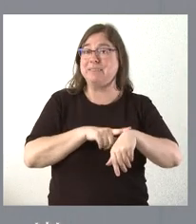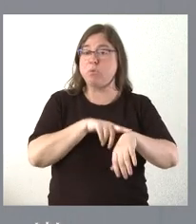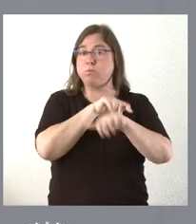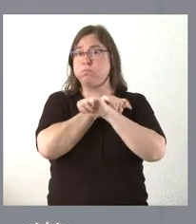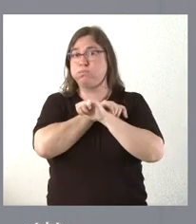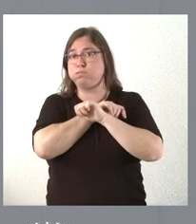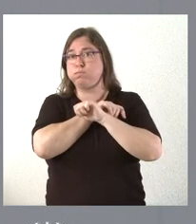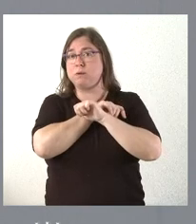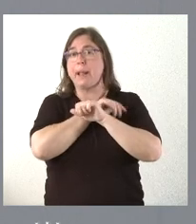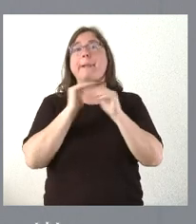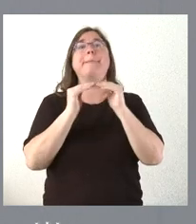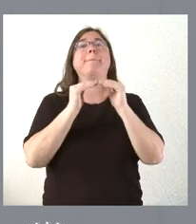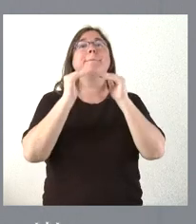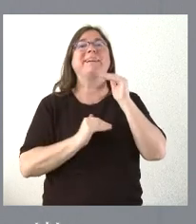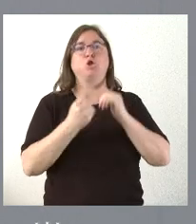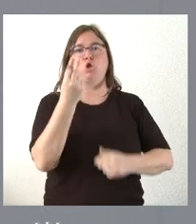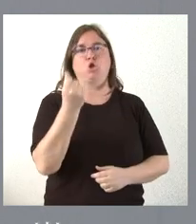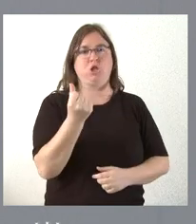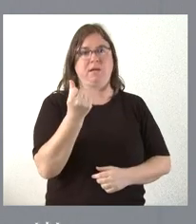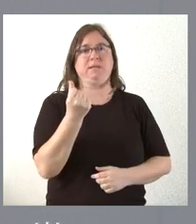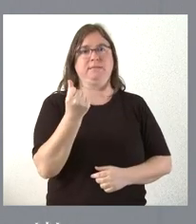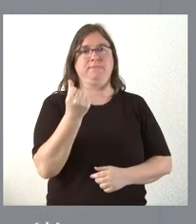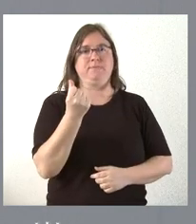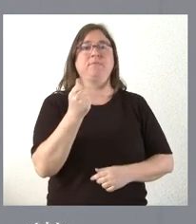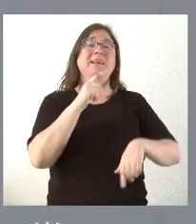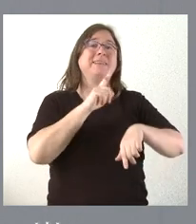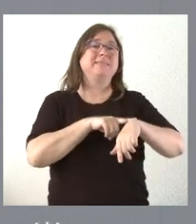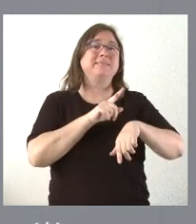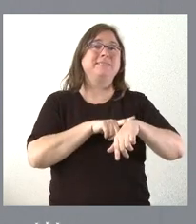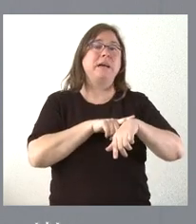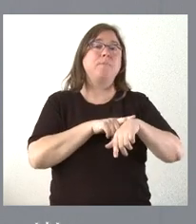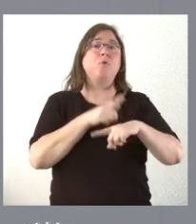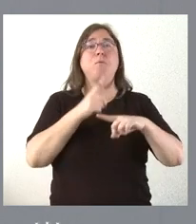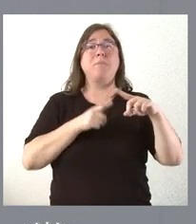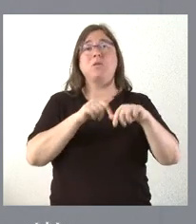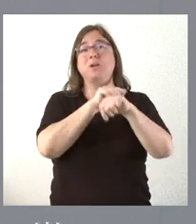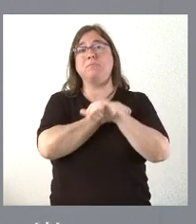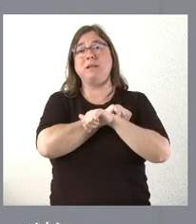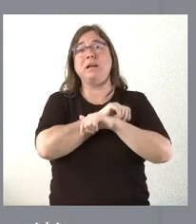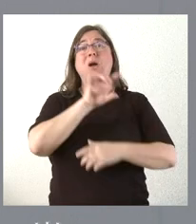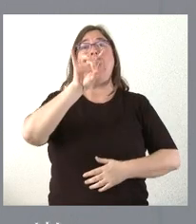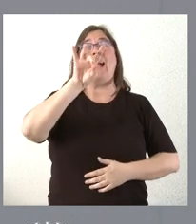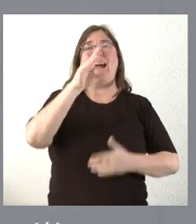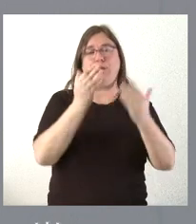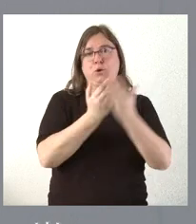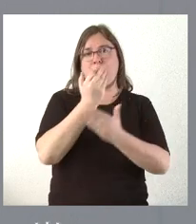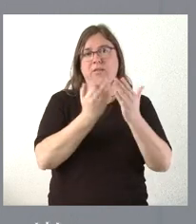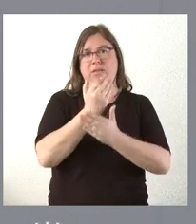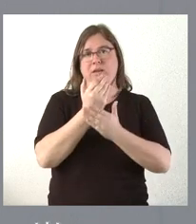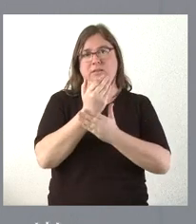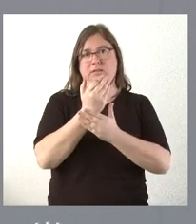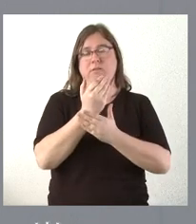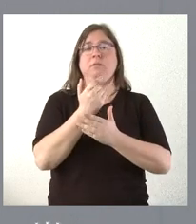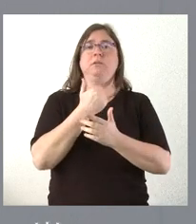inferior a los dos días. Y el tiempo medio de espera en Castilla y en la atención primaria es uno de 14 días, que está entre los mejores